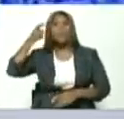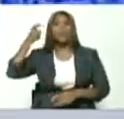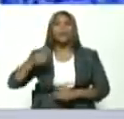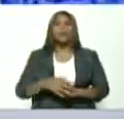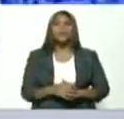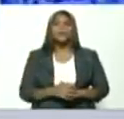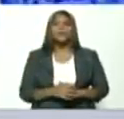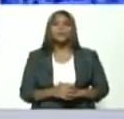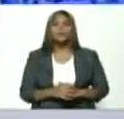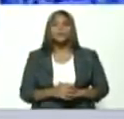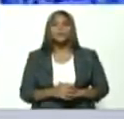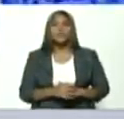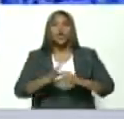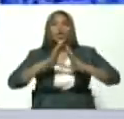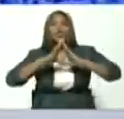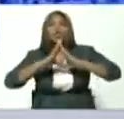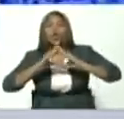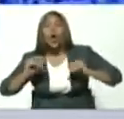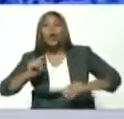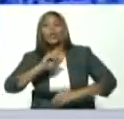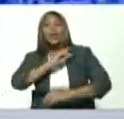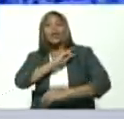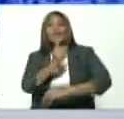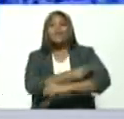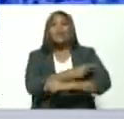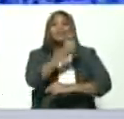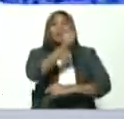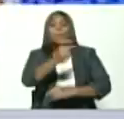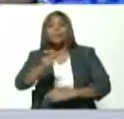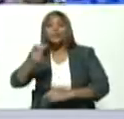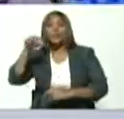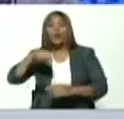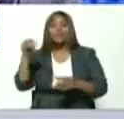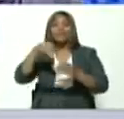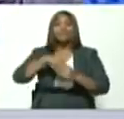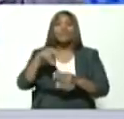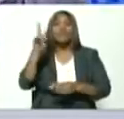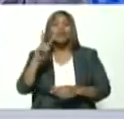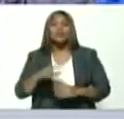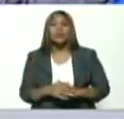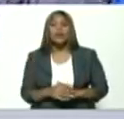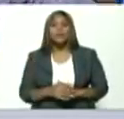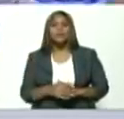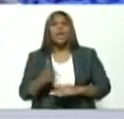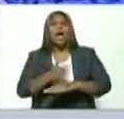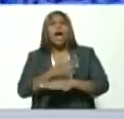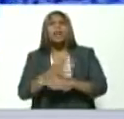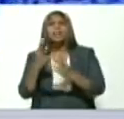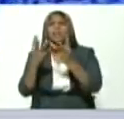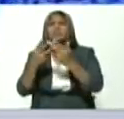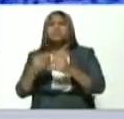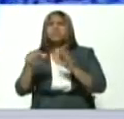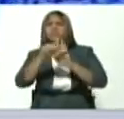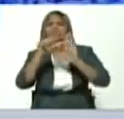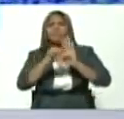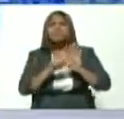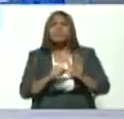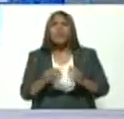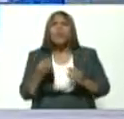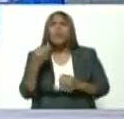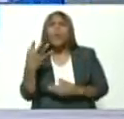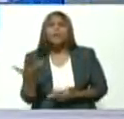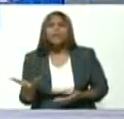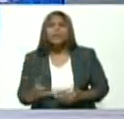toda la fuerza popular de las corrientes. ¿Cuántos fue que me dijiste? ¿Cuántos capítulos del Congreso